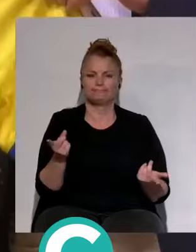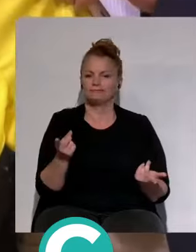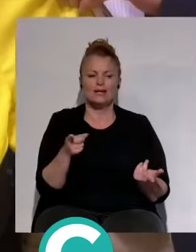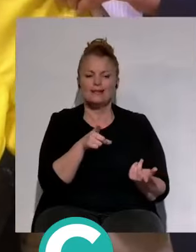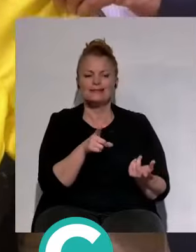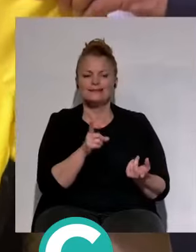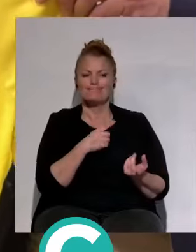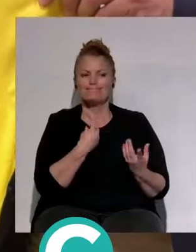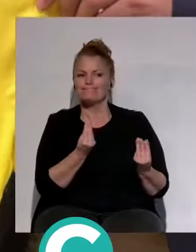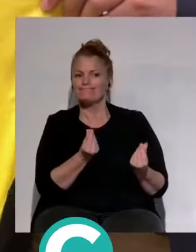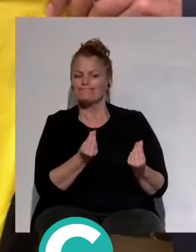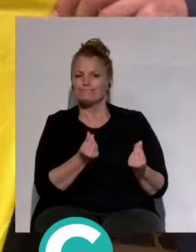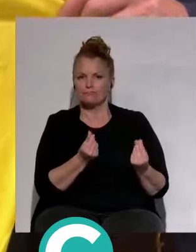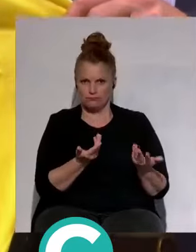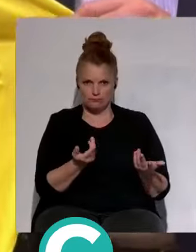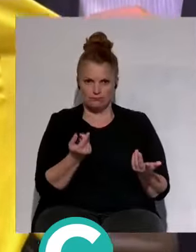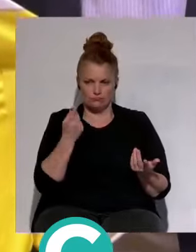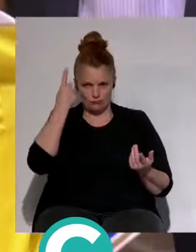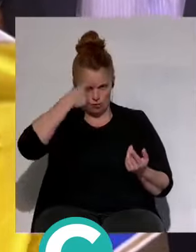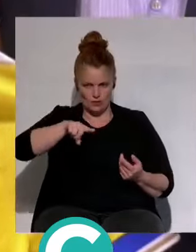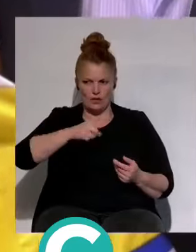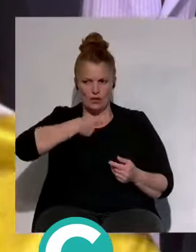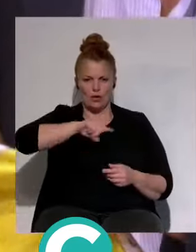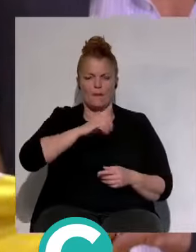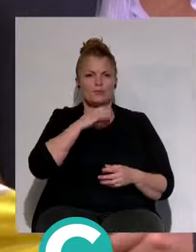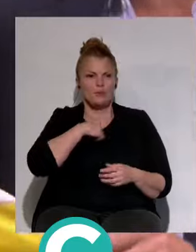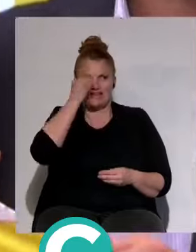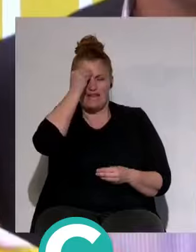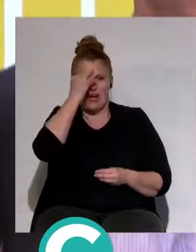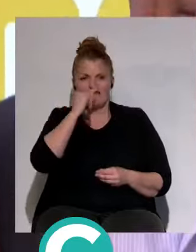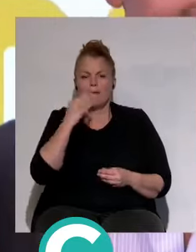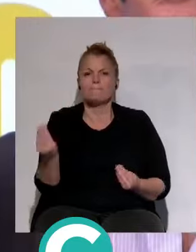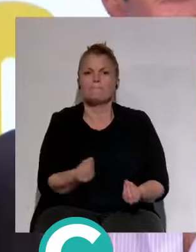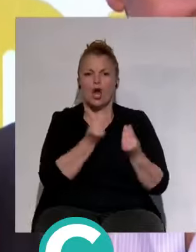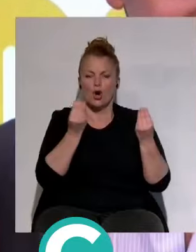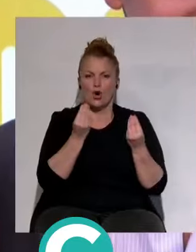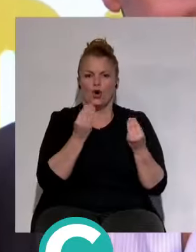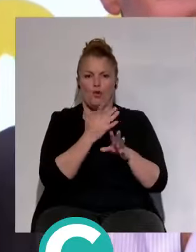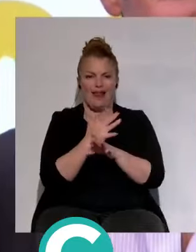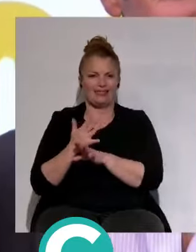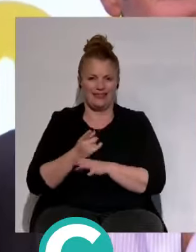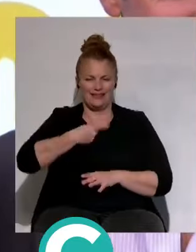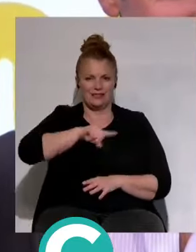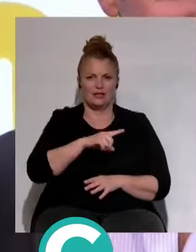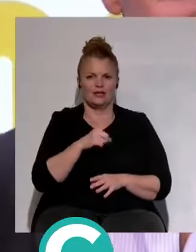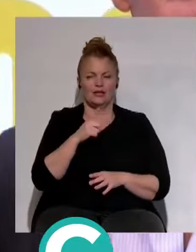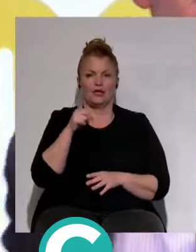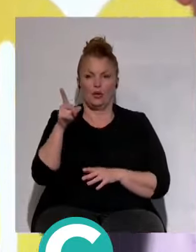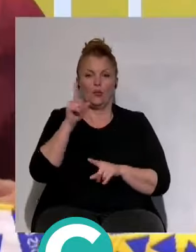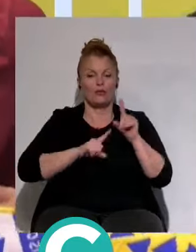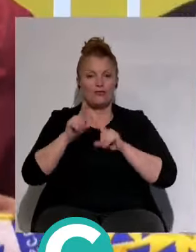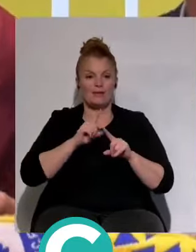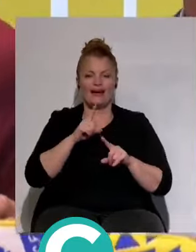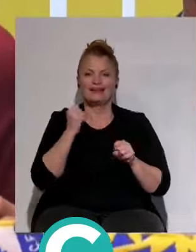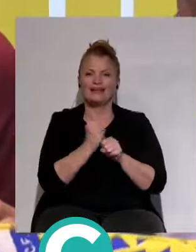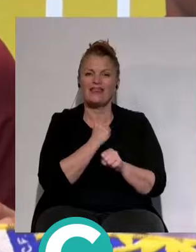plantilla. Yo en mi caso no. Yo estaba convencido de que teníamos mejor plantilla. El problema ha sido una cosa que tú has comentado, rendimiento. Los futbolistas que